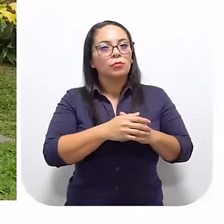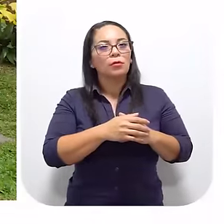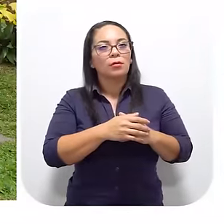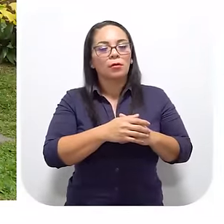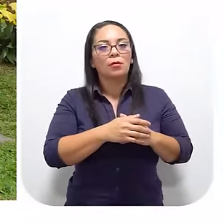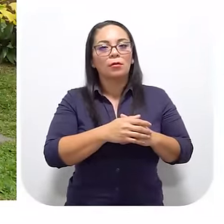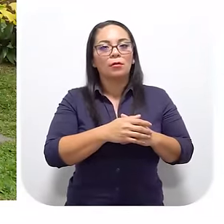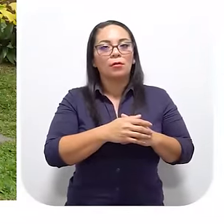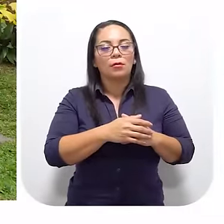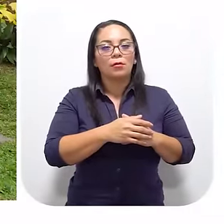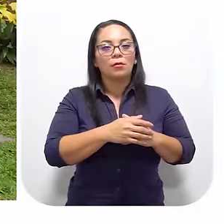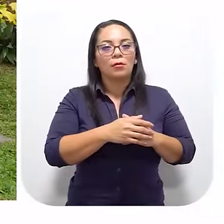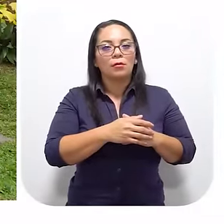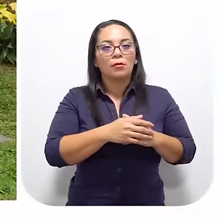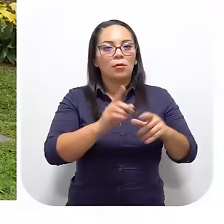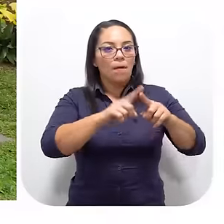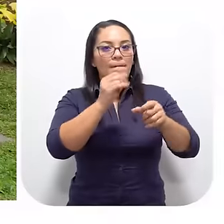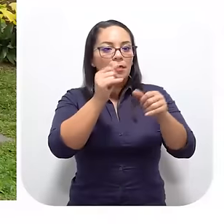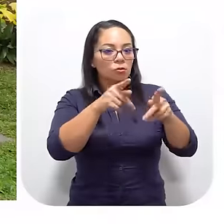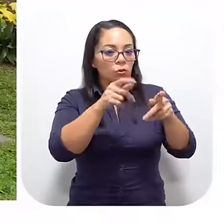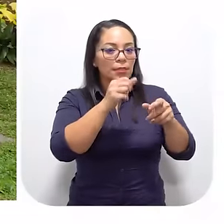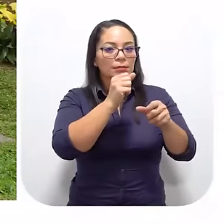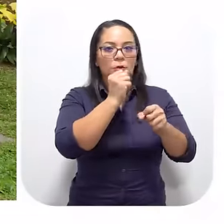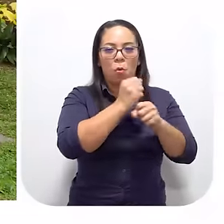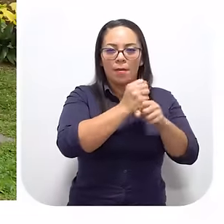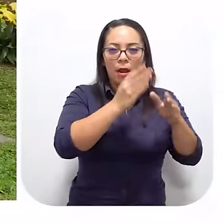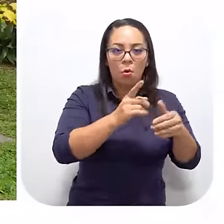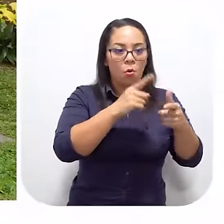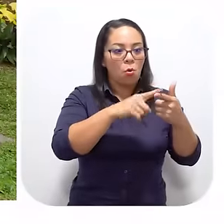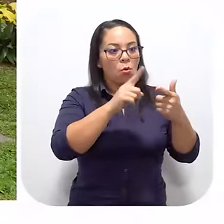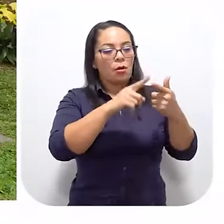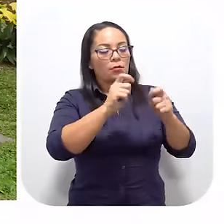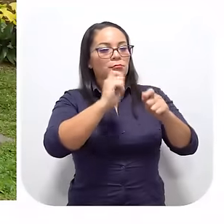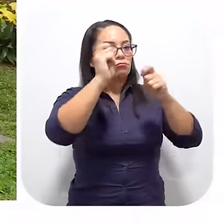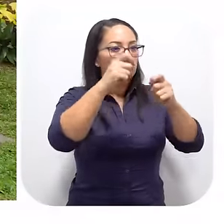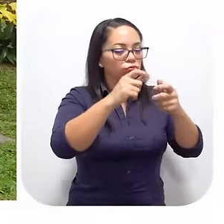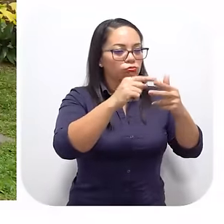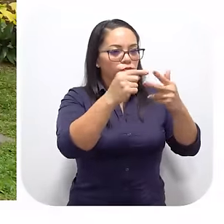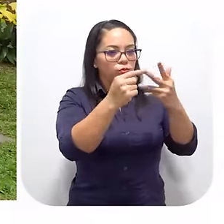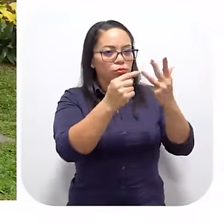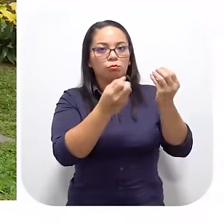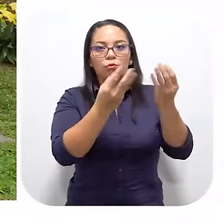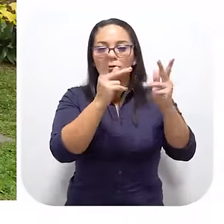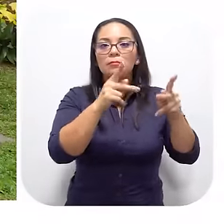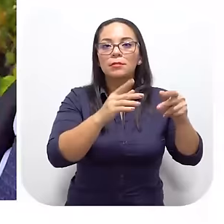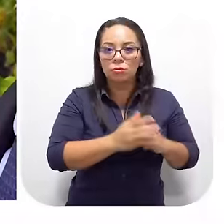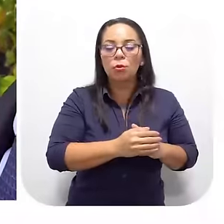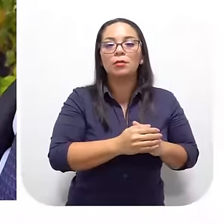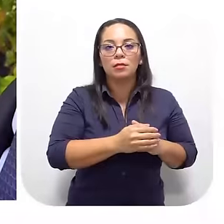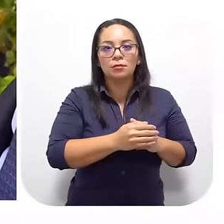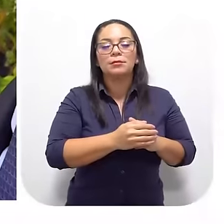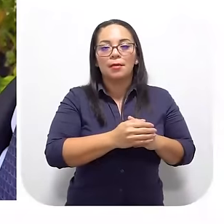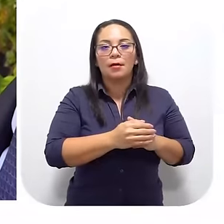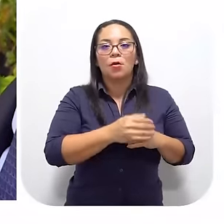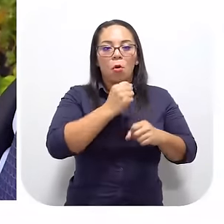De quienes compramos A todos los Molusqueros Y los Turoperadores Más los pescadores En toda la península Porque nos